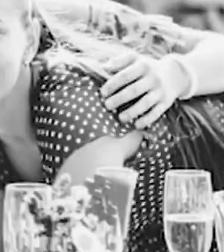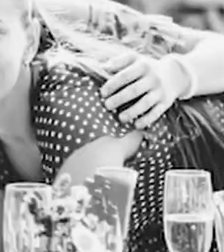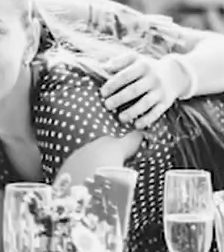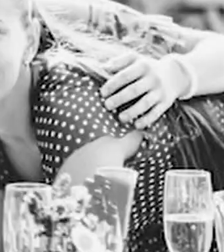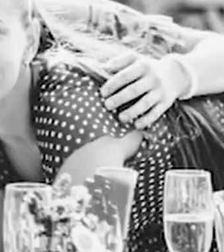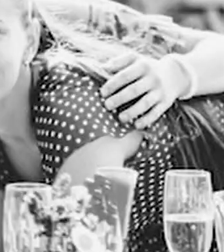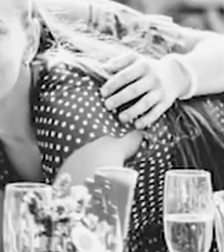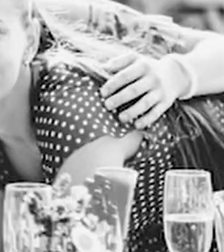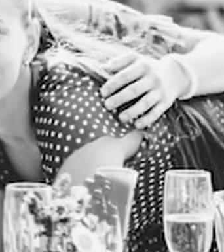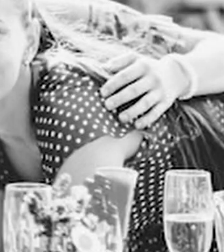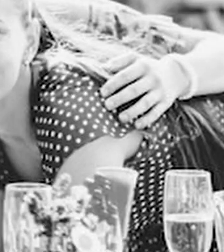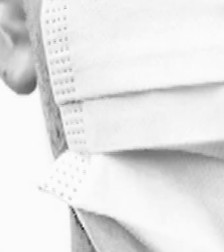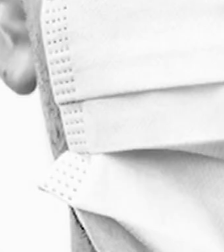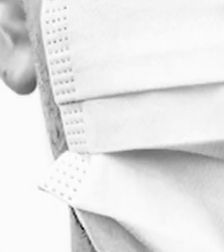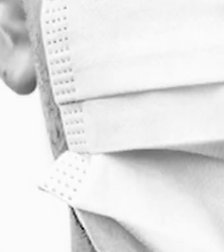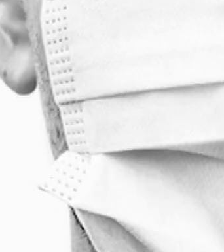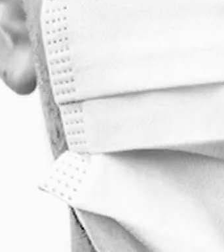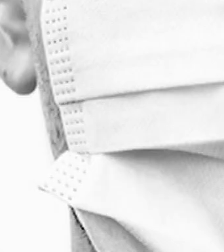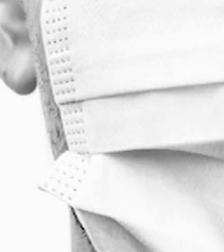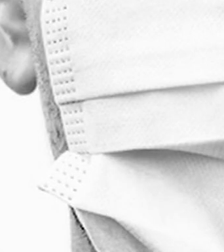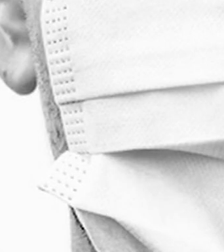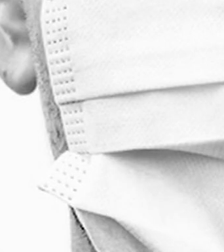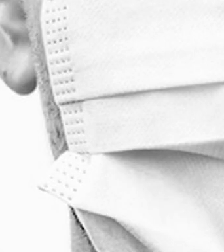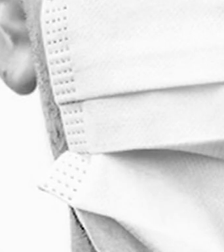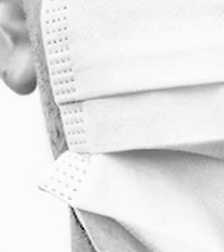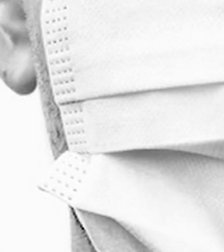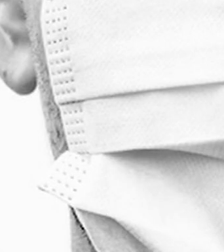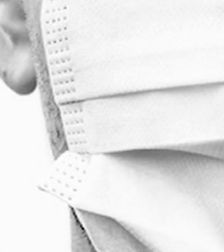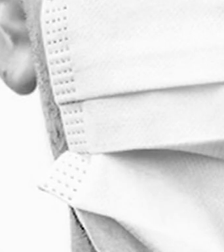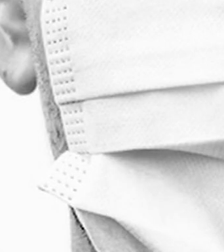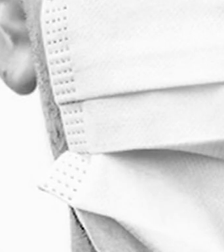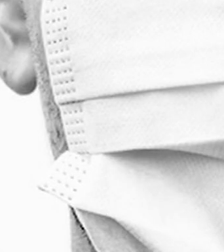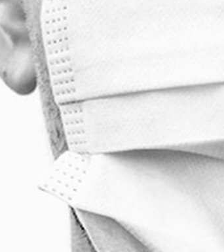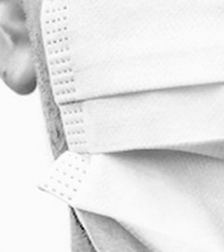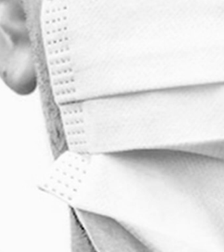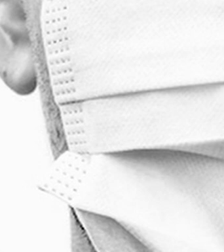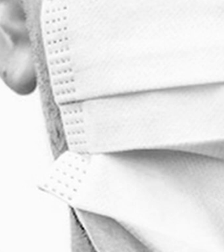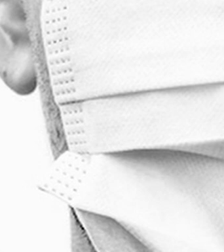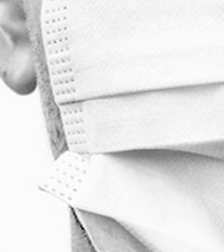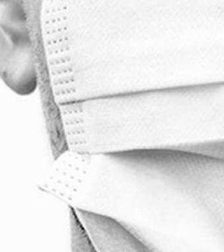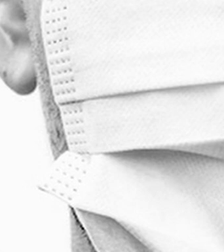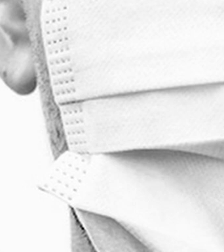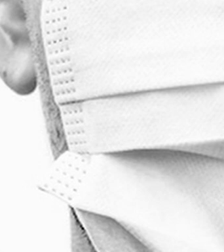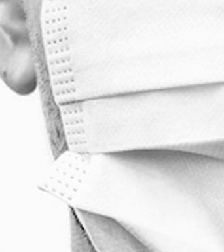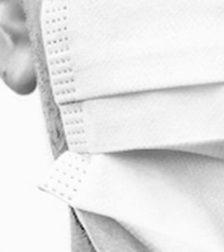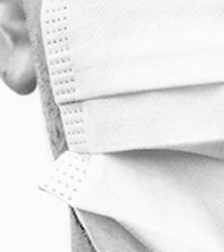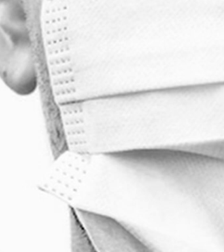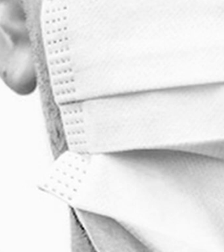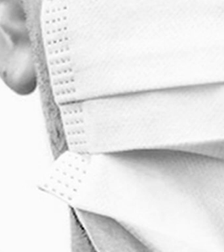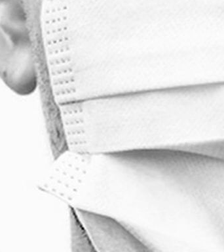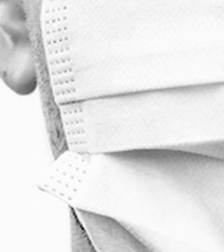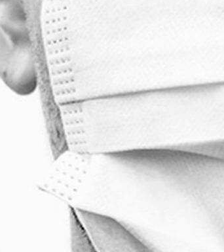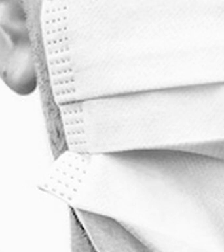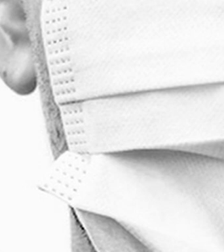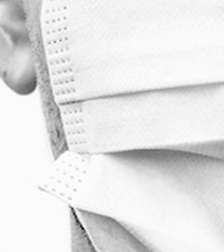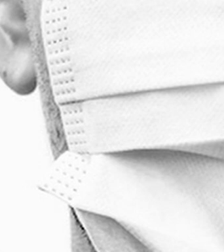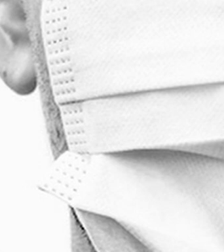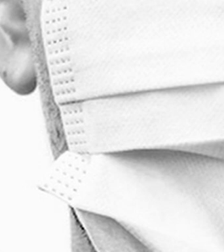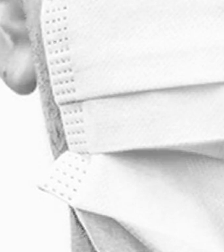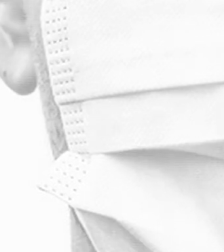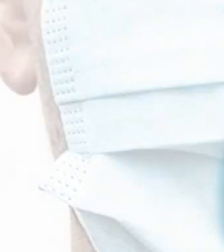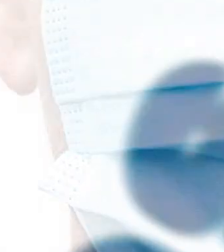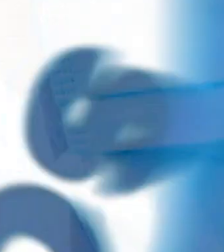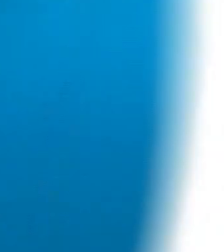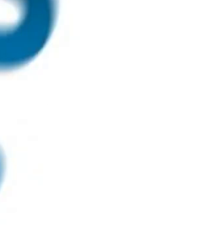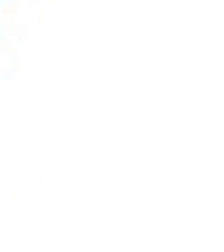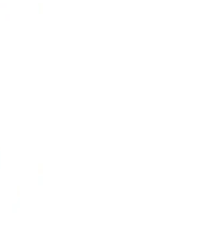amigos y su familia se contagiaron Oscar recordá que mantener la distancia física con otras personas es necesario cuando salimos a sitios